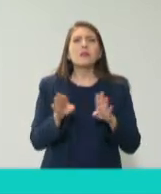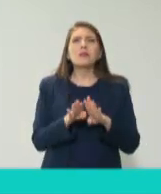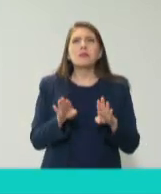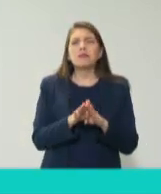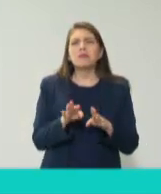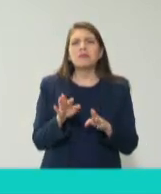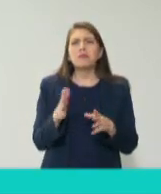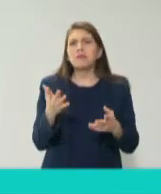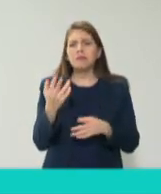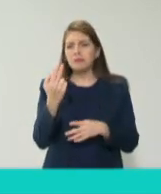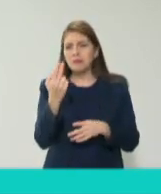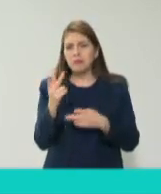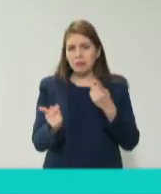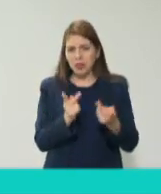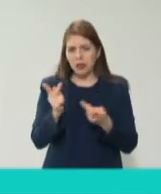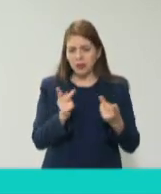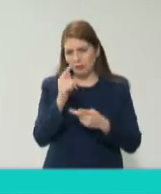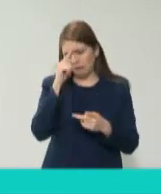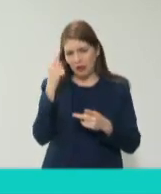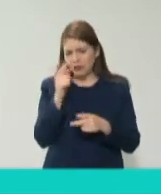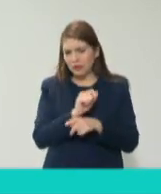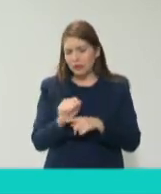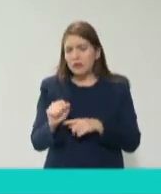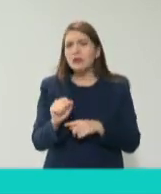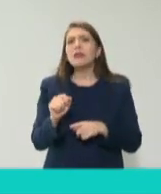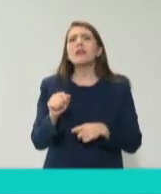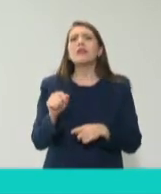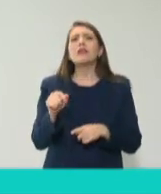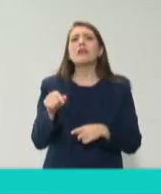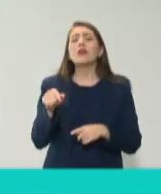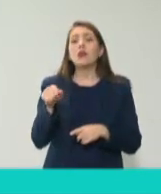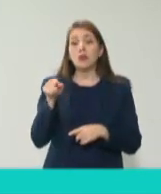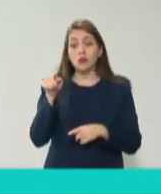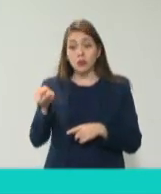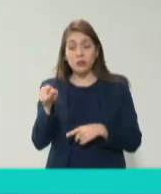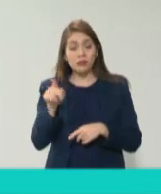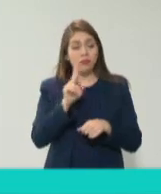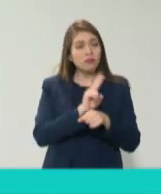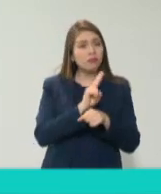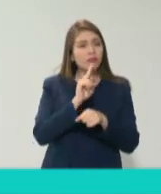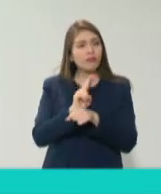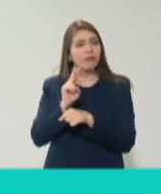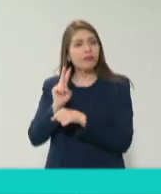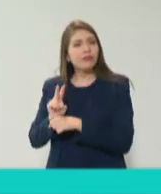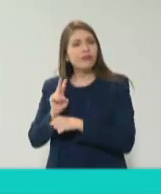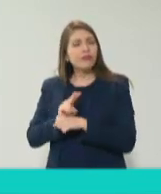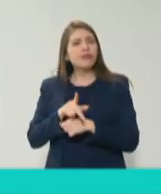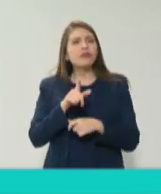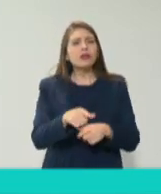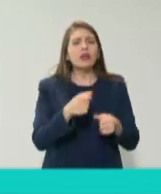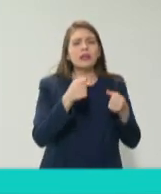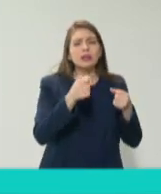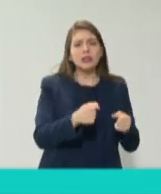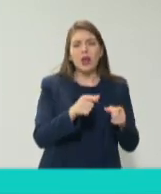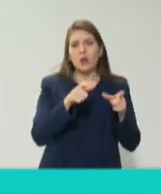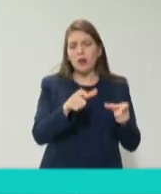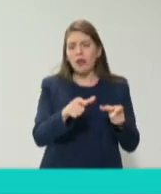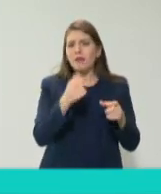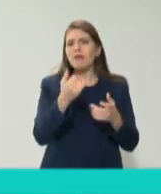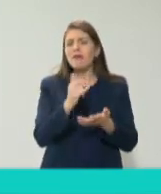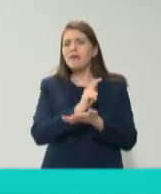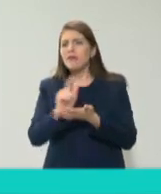25 reactivos les dijimos bueno pues tú vas a vigilar las condiciones de seguridad de higiene en las que